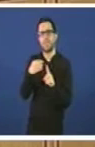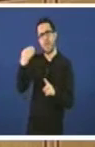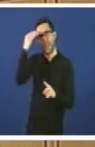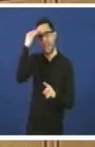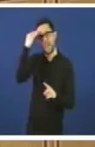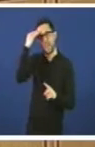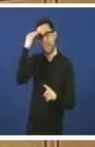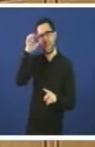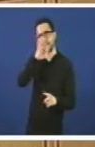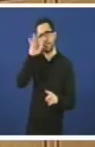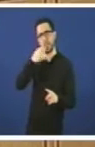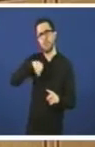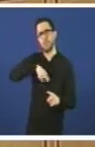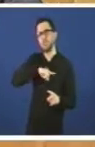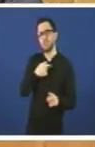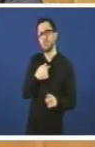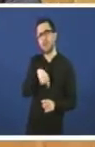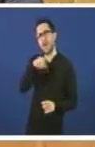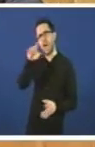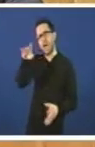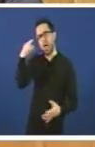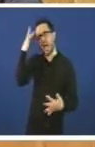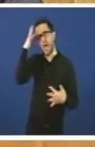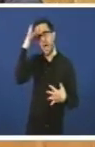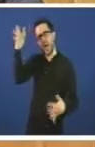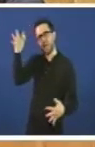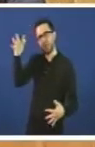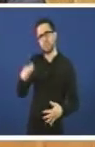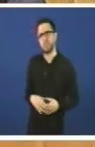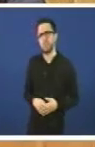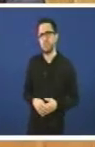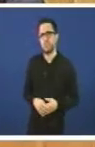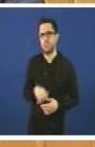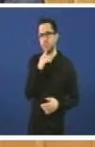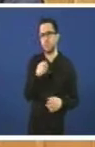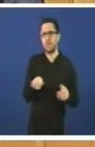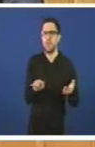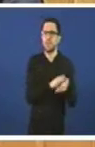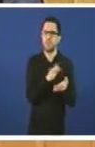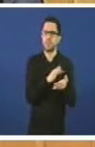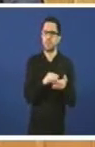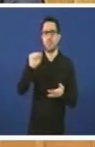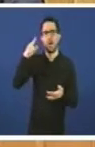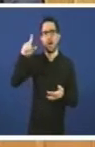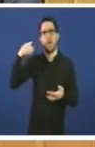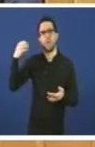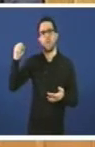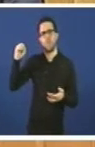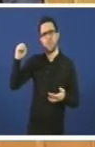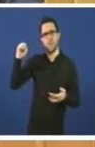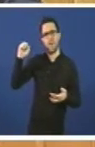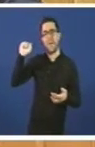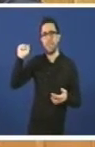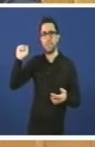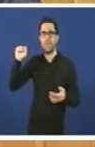Eh? Se o propio presidente da xunta chegou a traducir o español o discurso Alba de Gloria pronunciado no exilio por Daniel Castelao